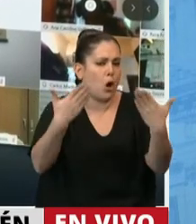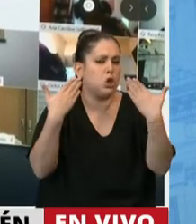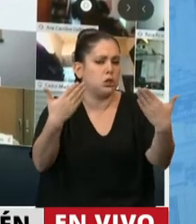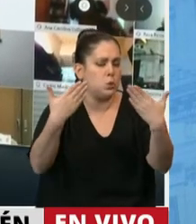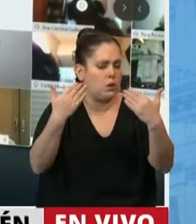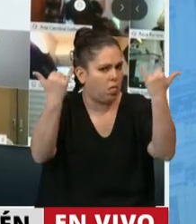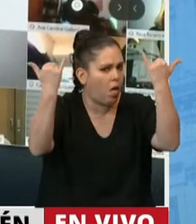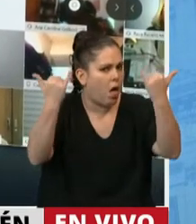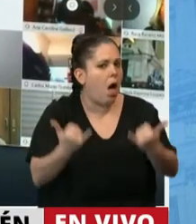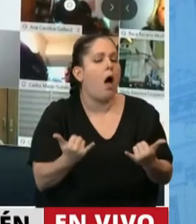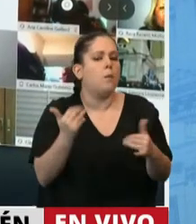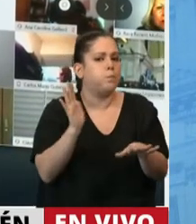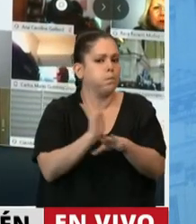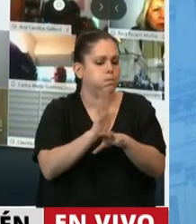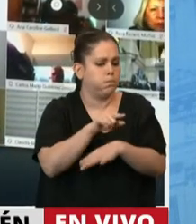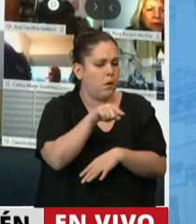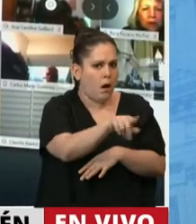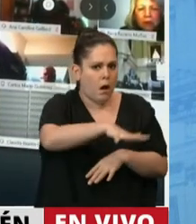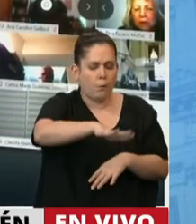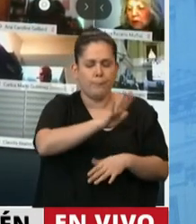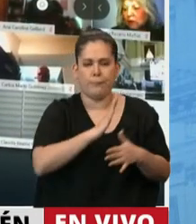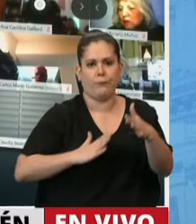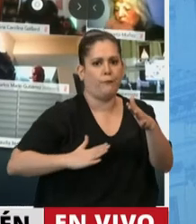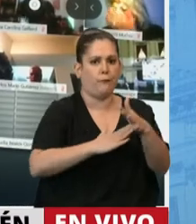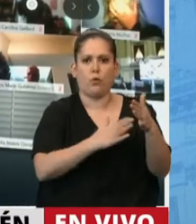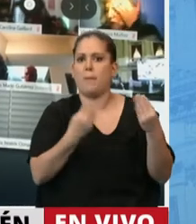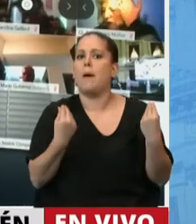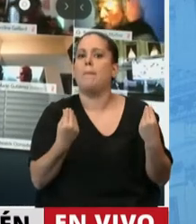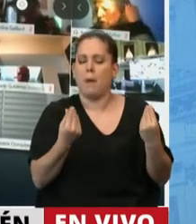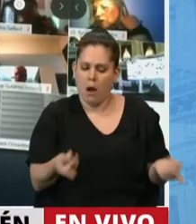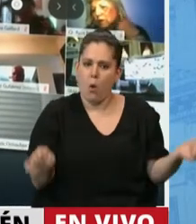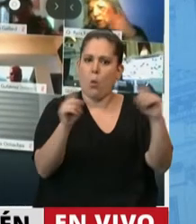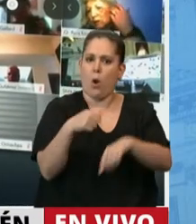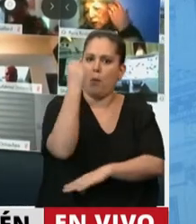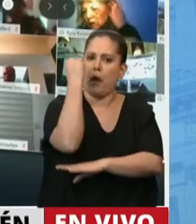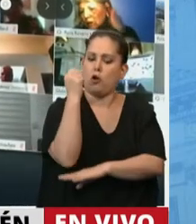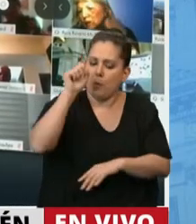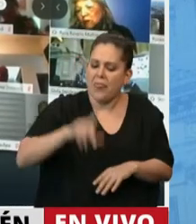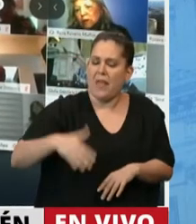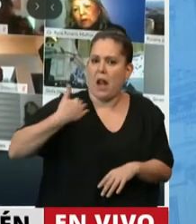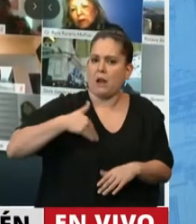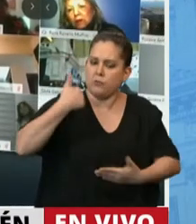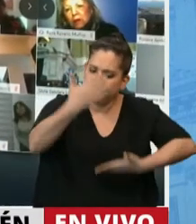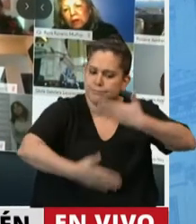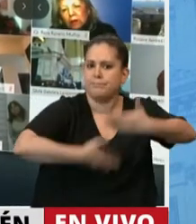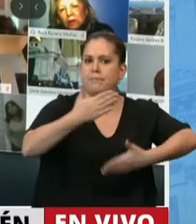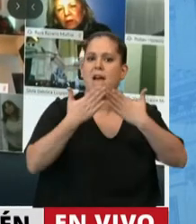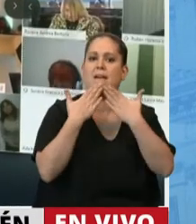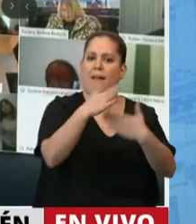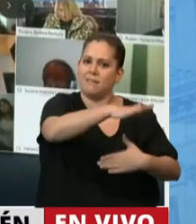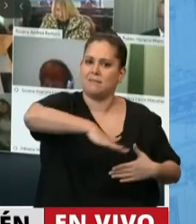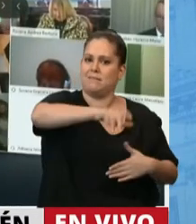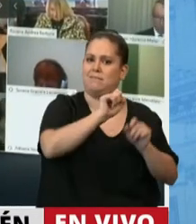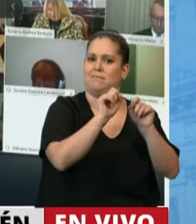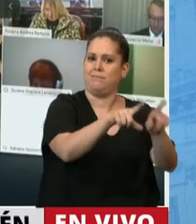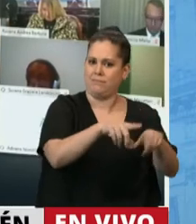que podría tener un papel fundamental en la recuperación económica de nuestro país. Todos los sectores que puedan tener